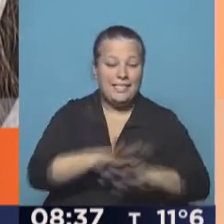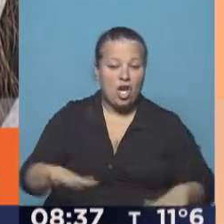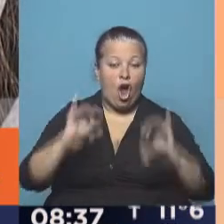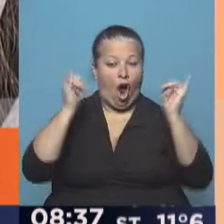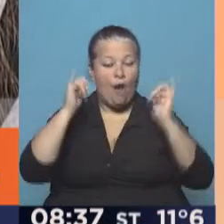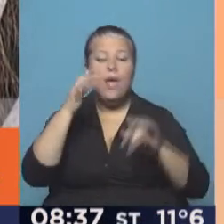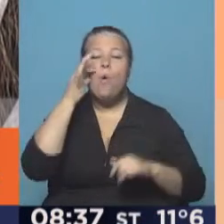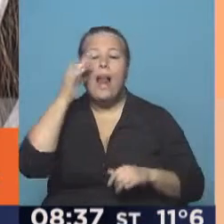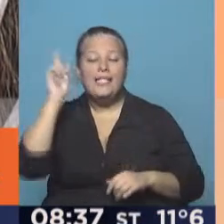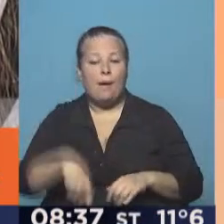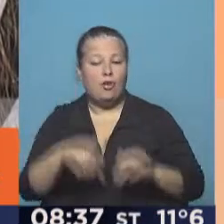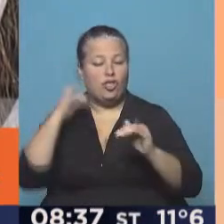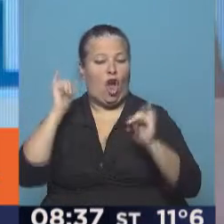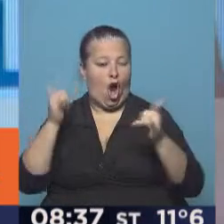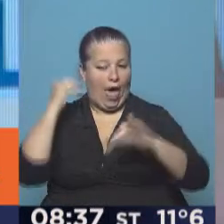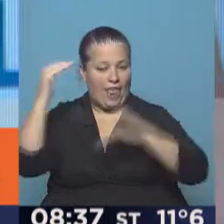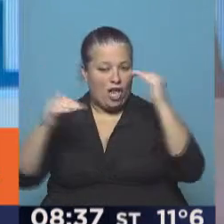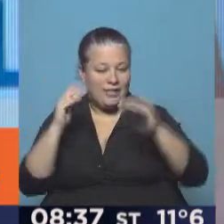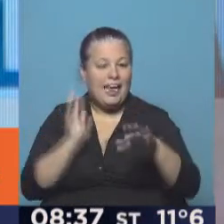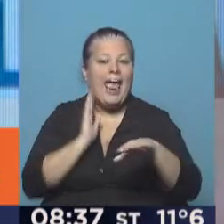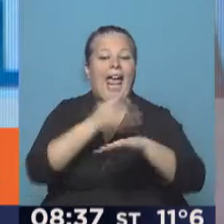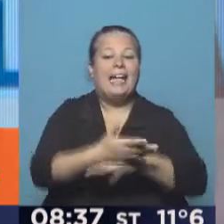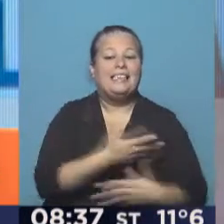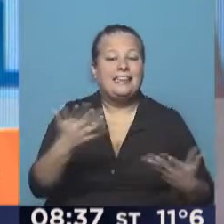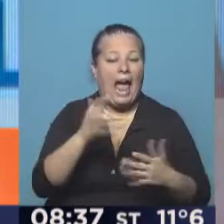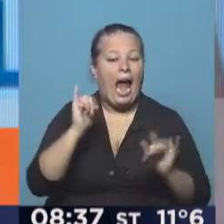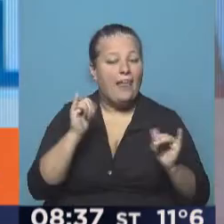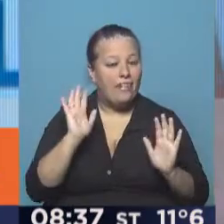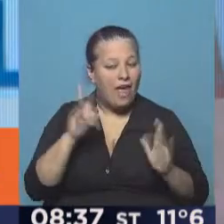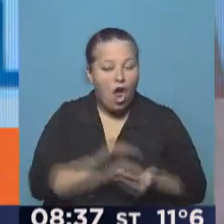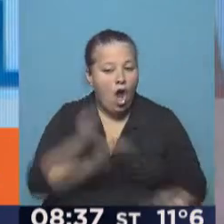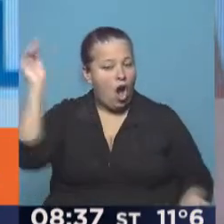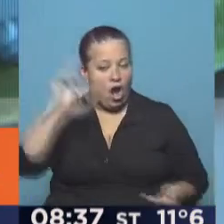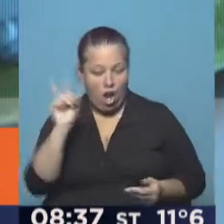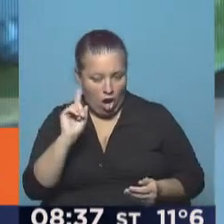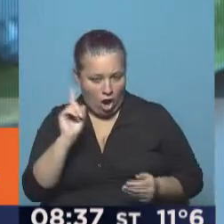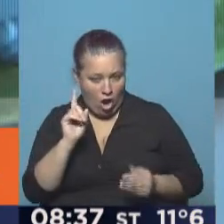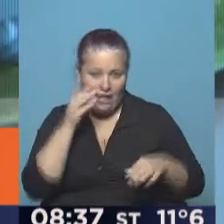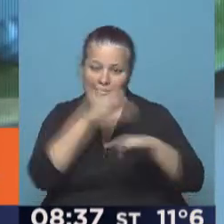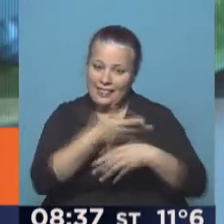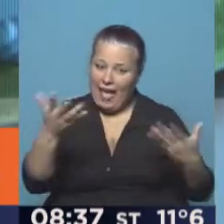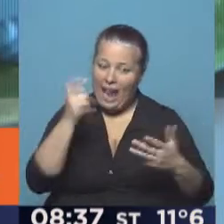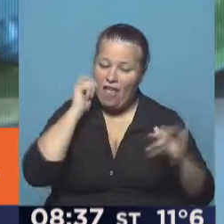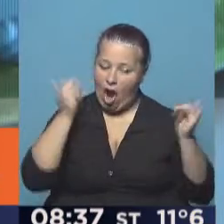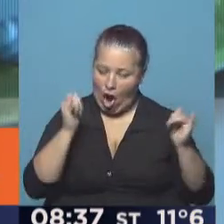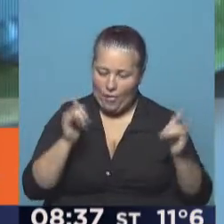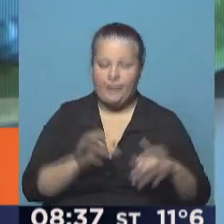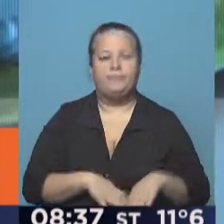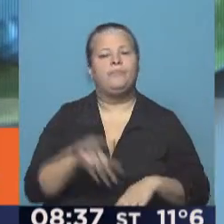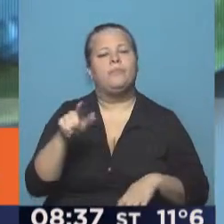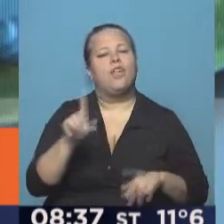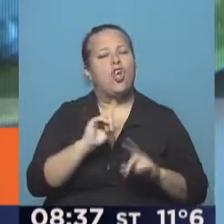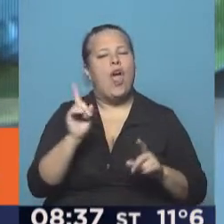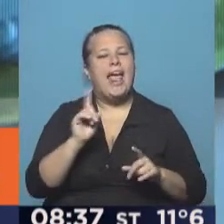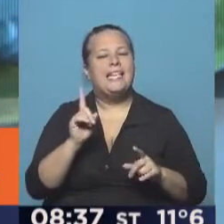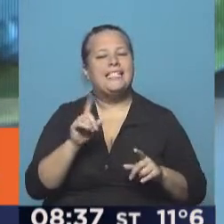les decía, el 40% son adolescentes que ingresan ya como adolescentes al sistema, a los hogares. Esto no quiere